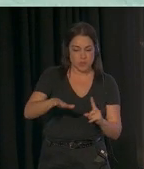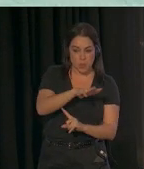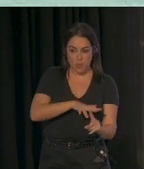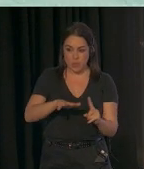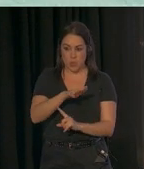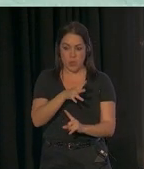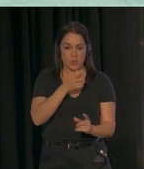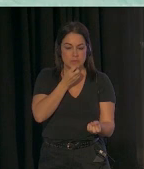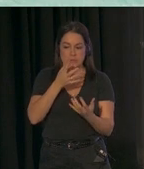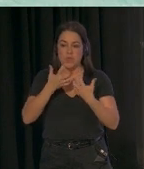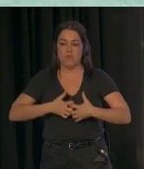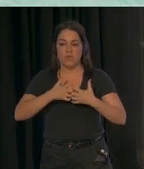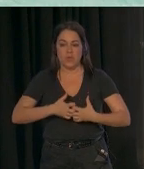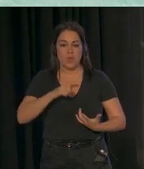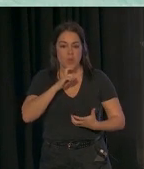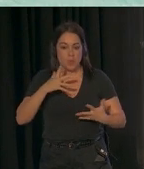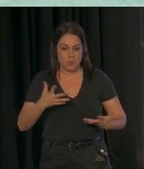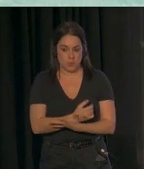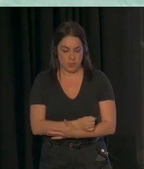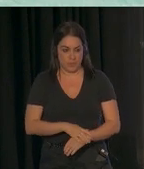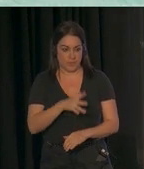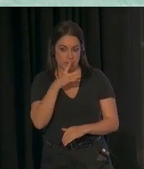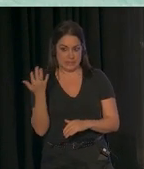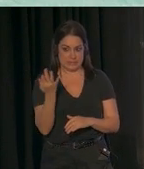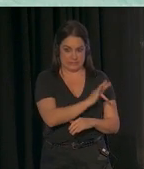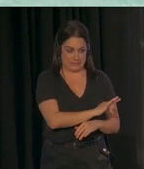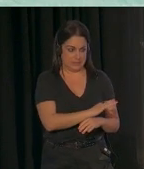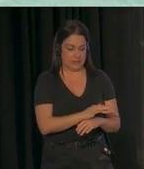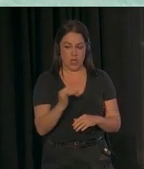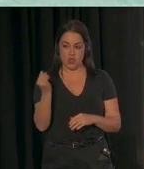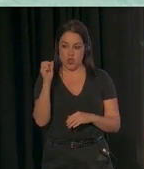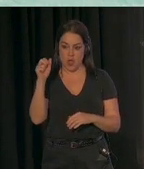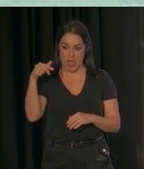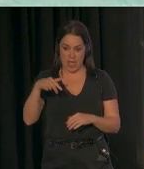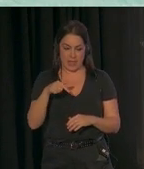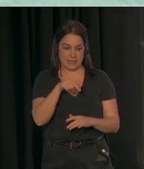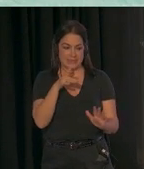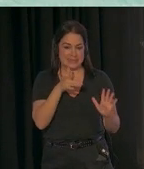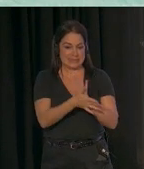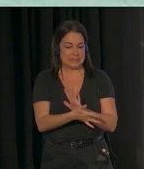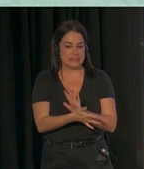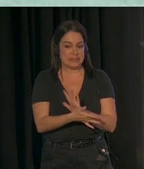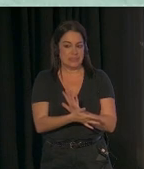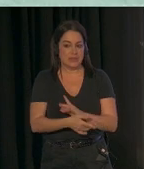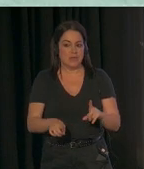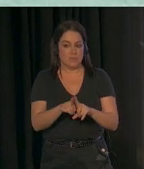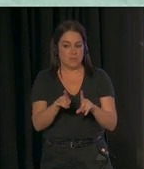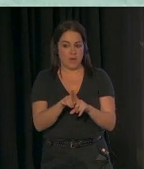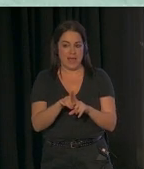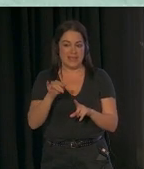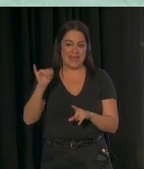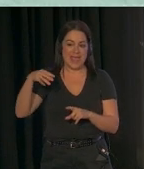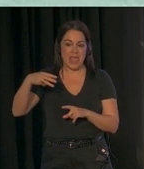funciona todo. Y ahora voy a darle la palabra a Joan, que va a describir lo que llamamos los inputs, los